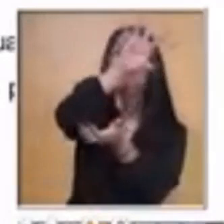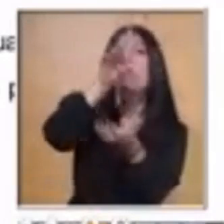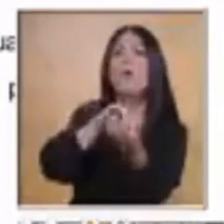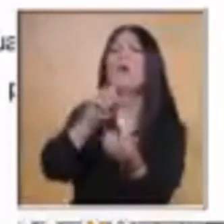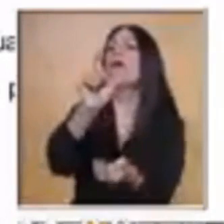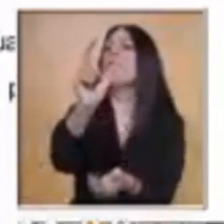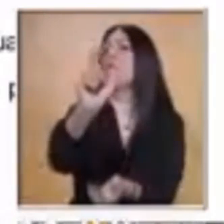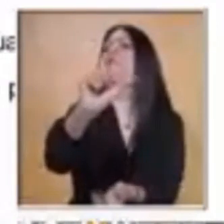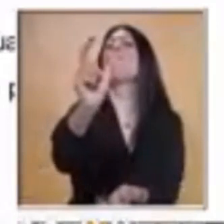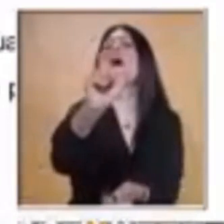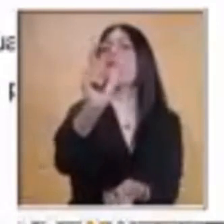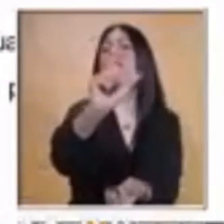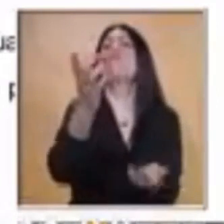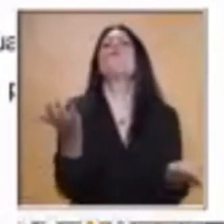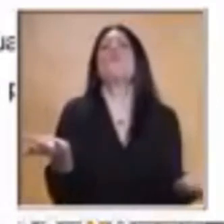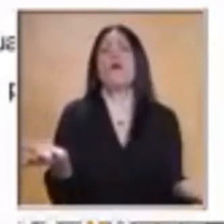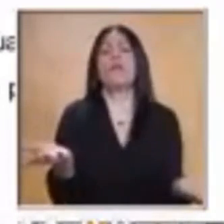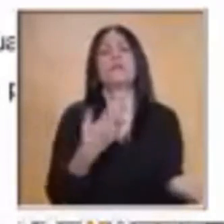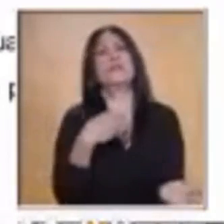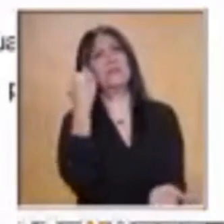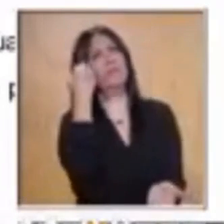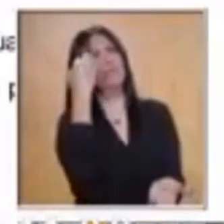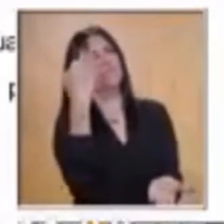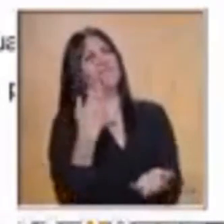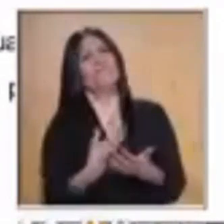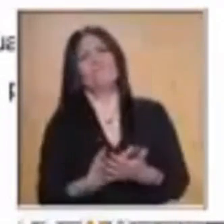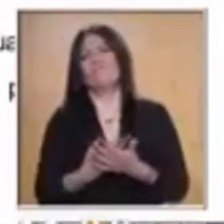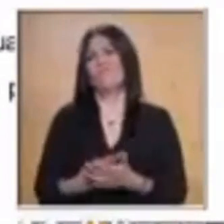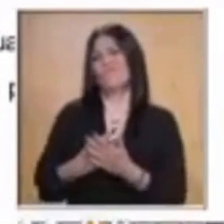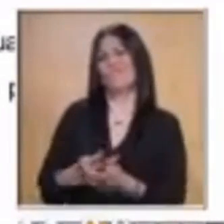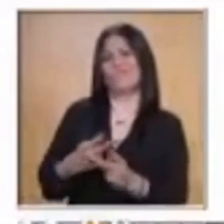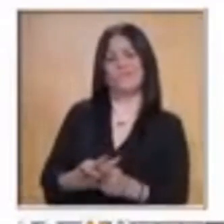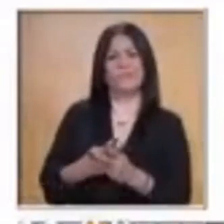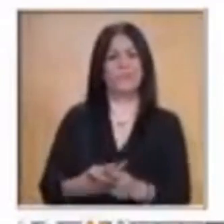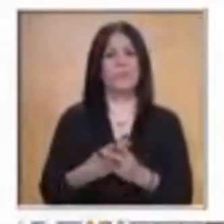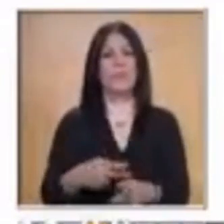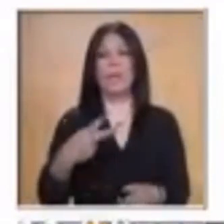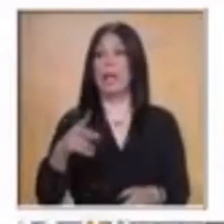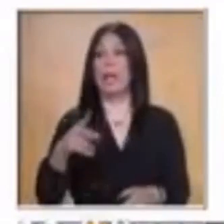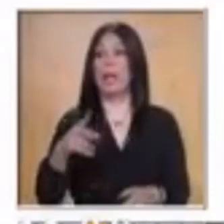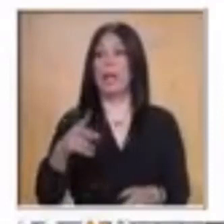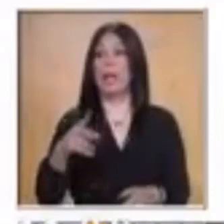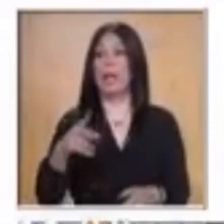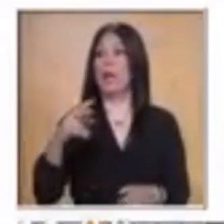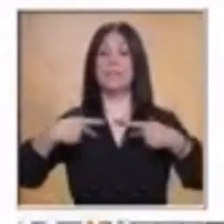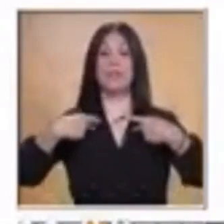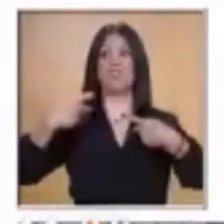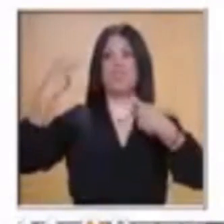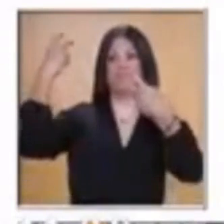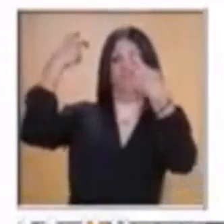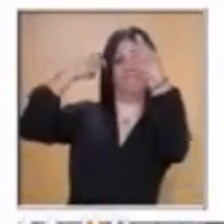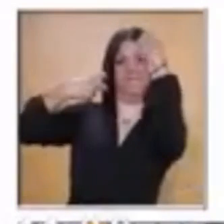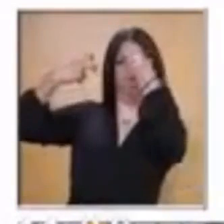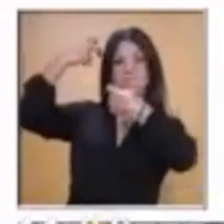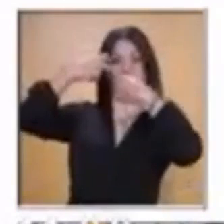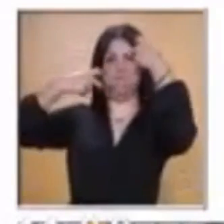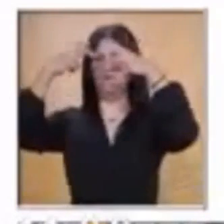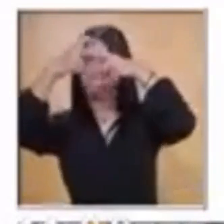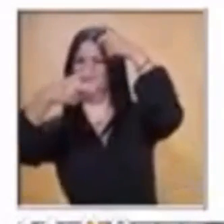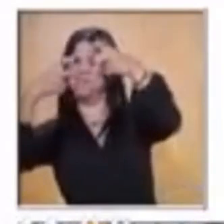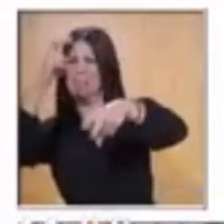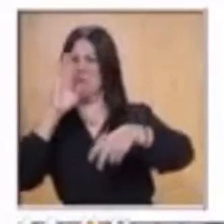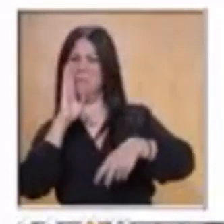por tener una familia sin estar casada. Pero siempre que le preguntaba,